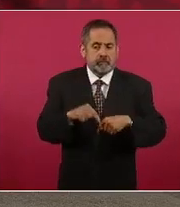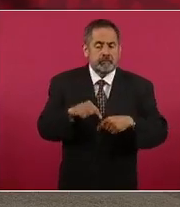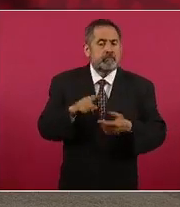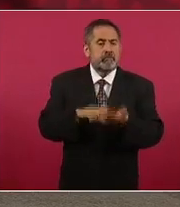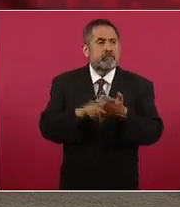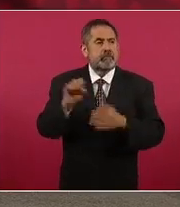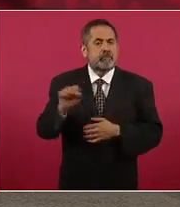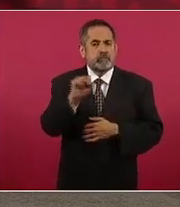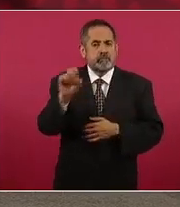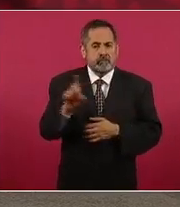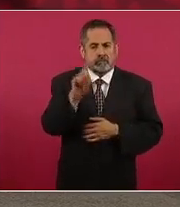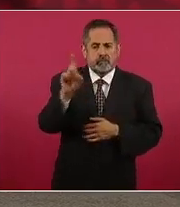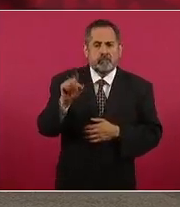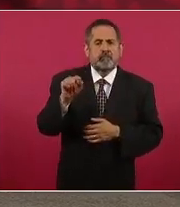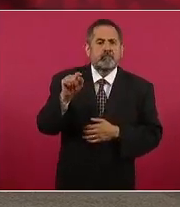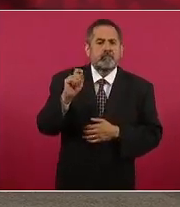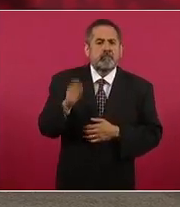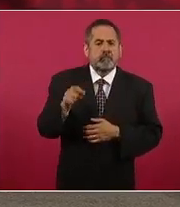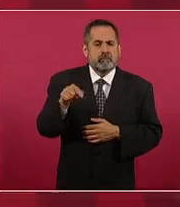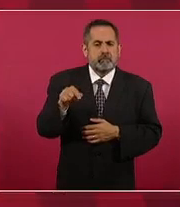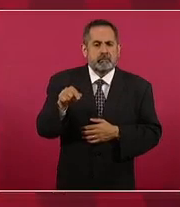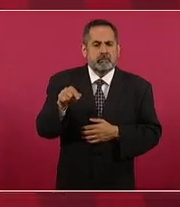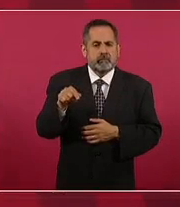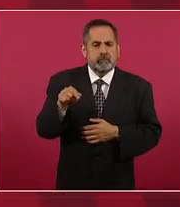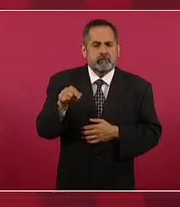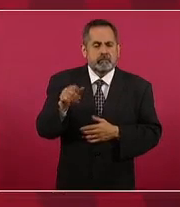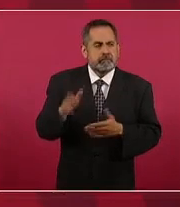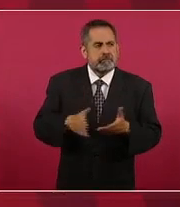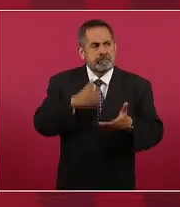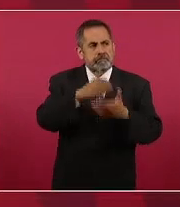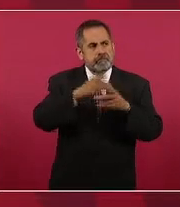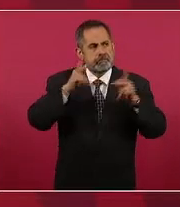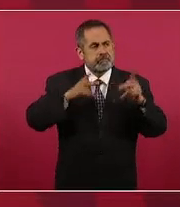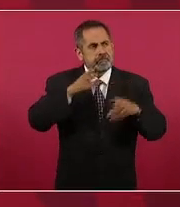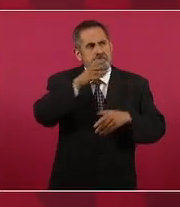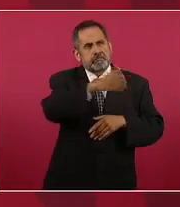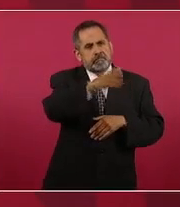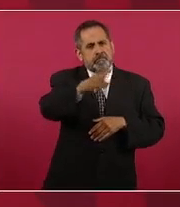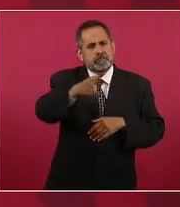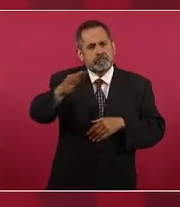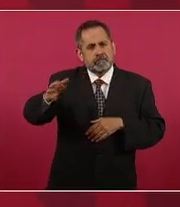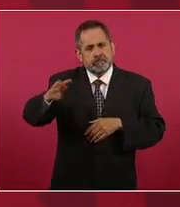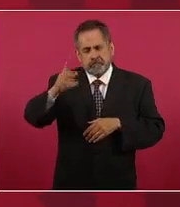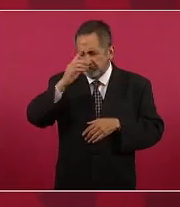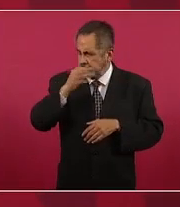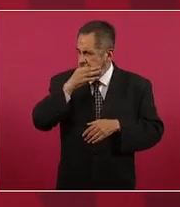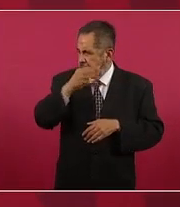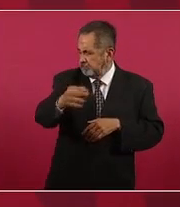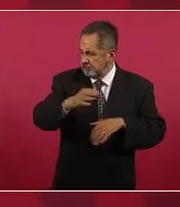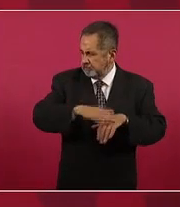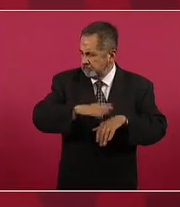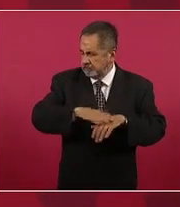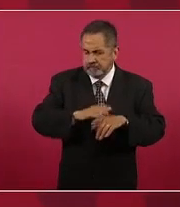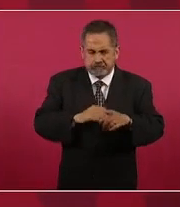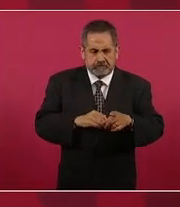sábado y domingo vamos a visitar de una vez les decimos